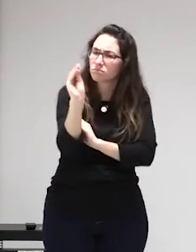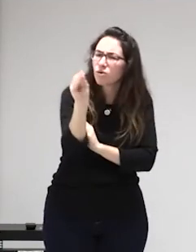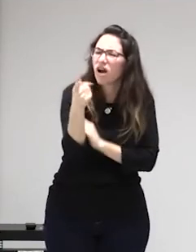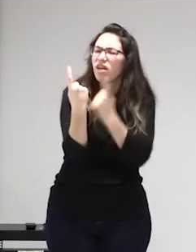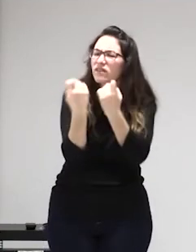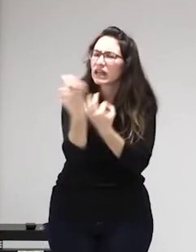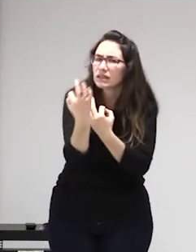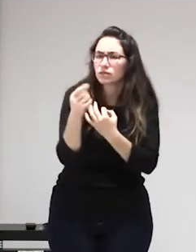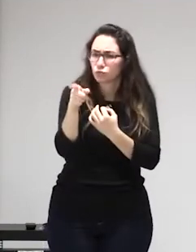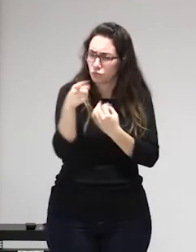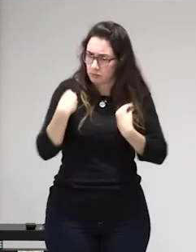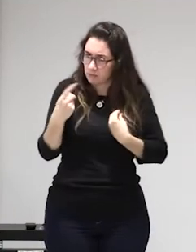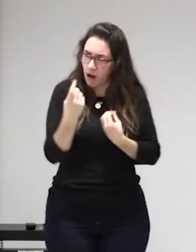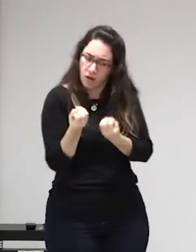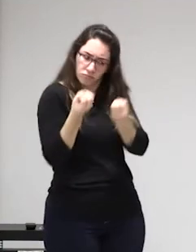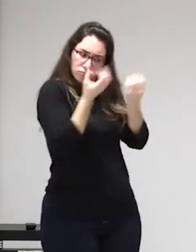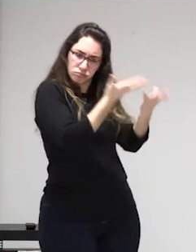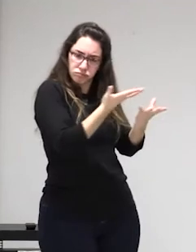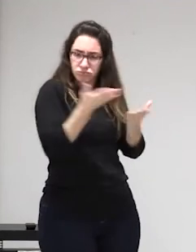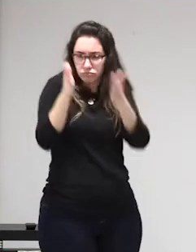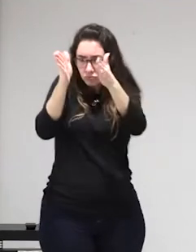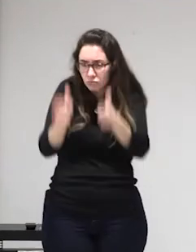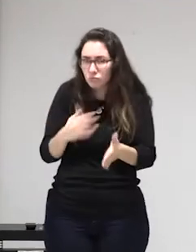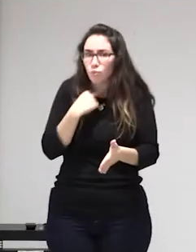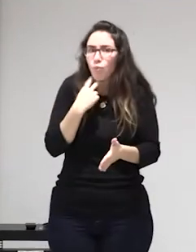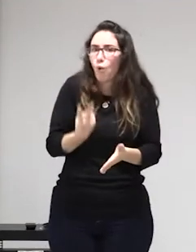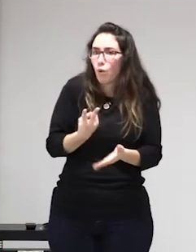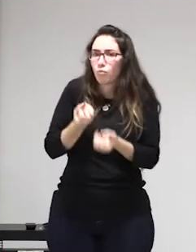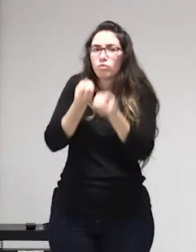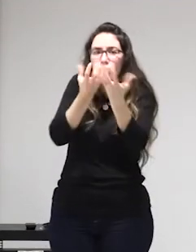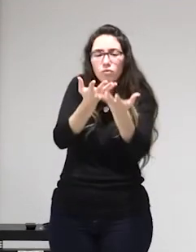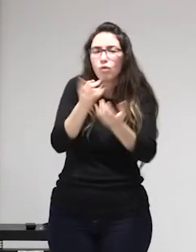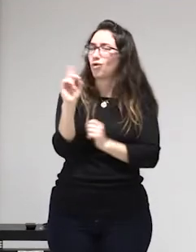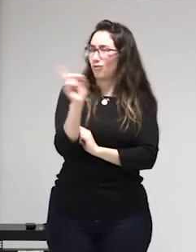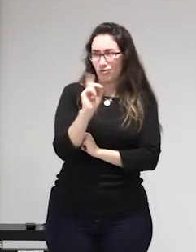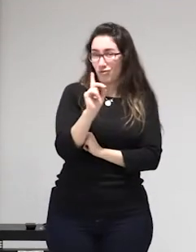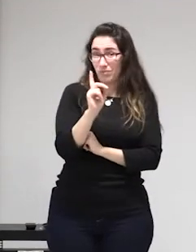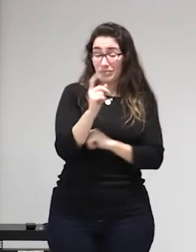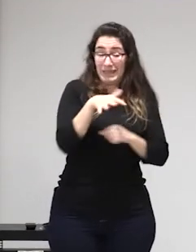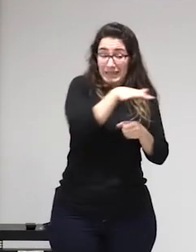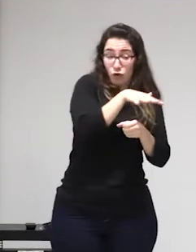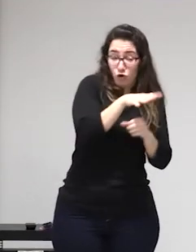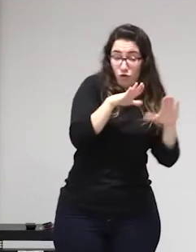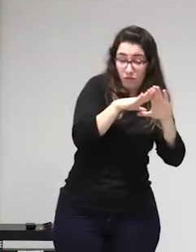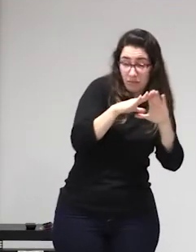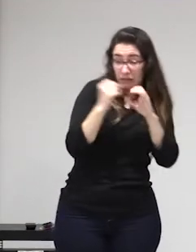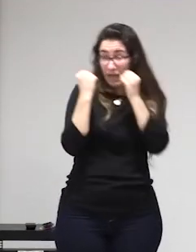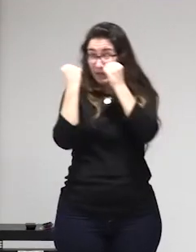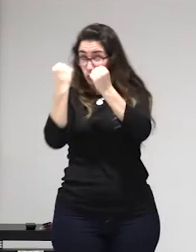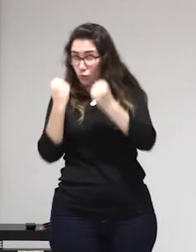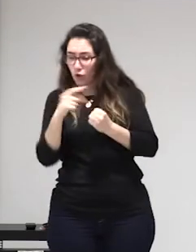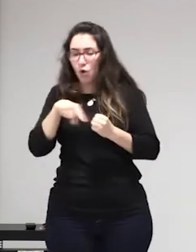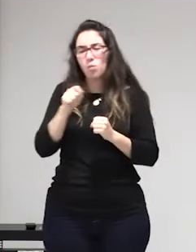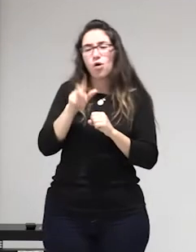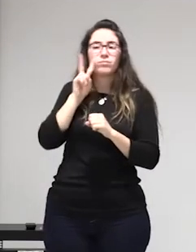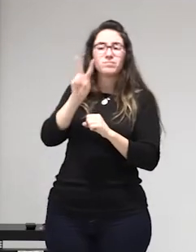con una serie de coacciones y de violencia económica y de bueno otras violencias más o menos simbólicas